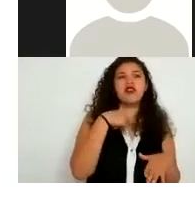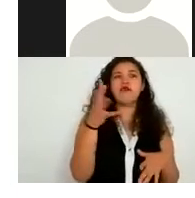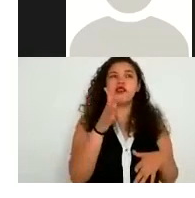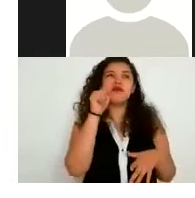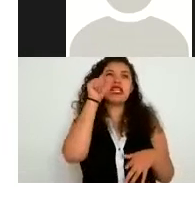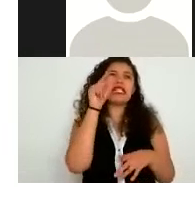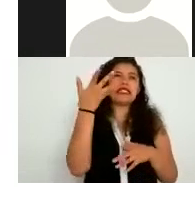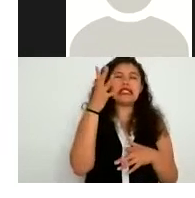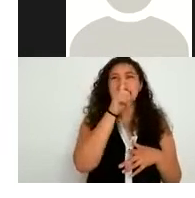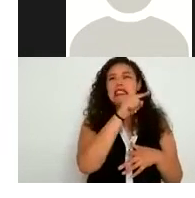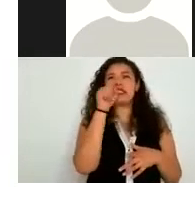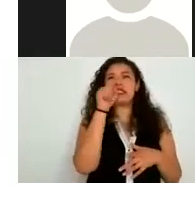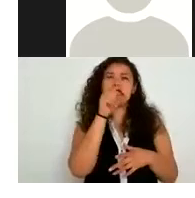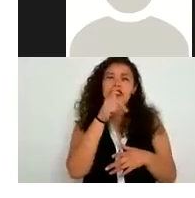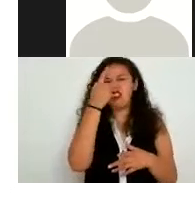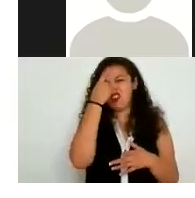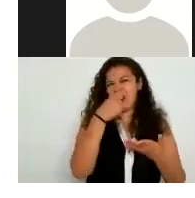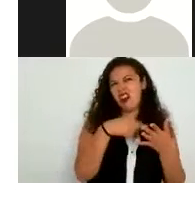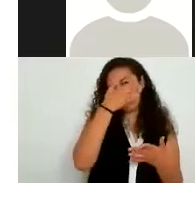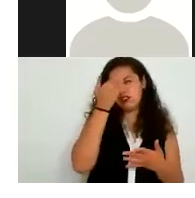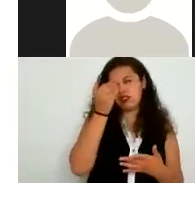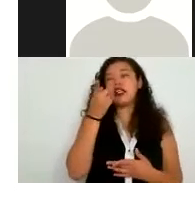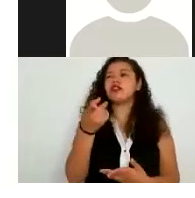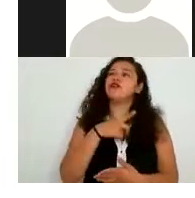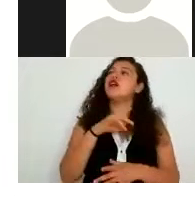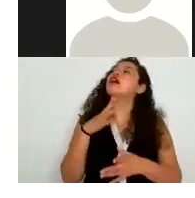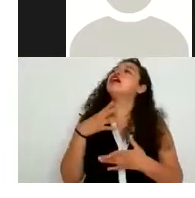este complementando esa información